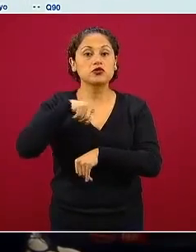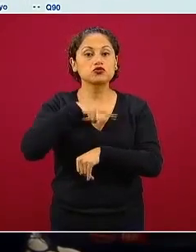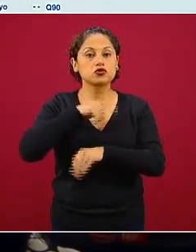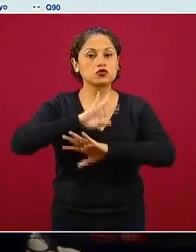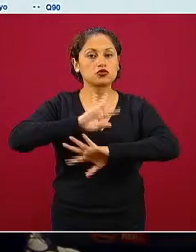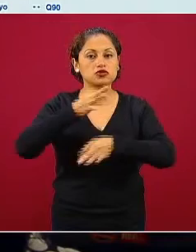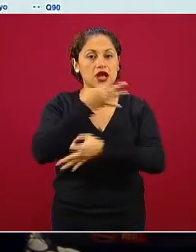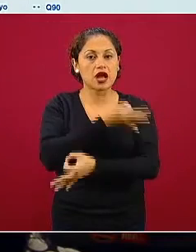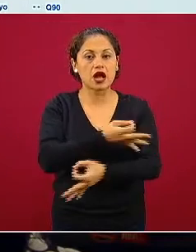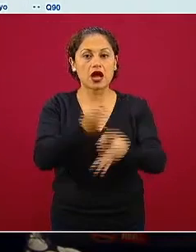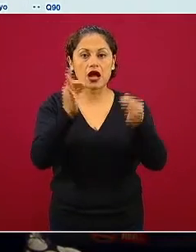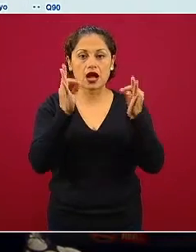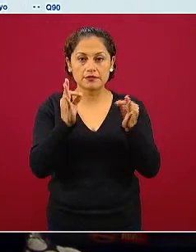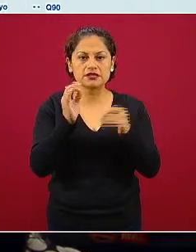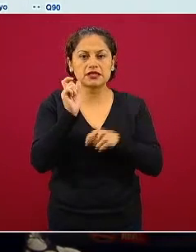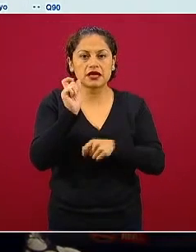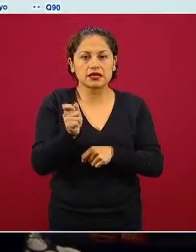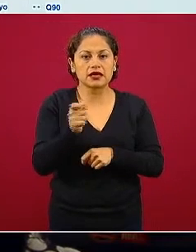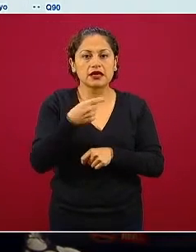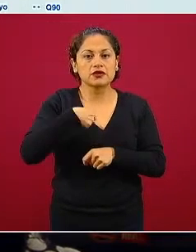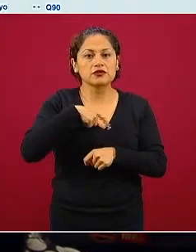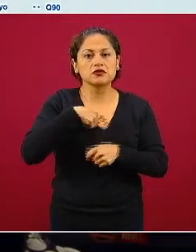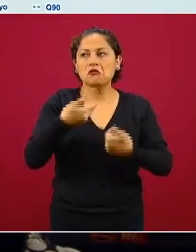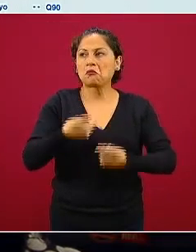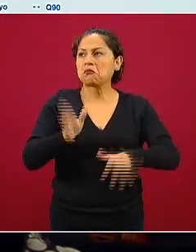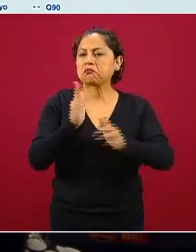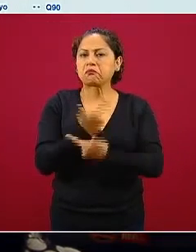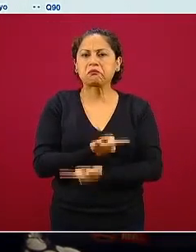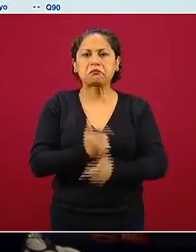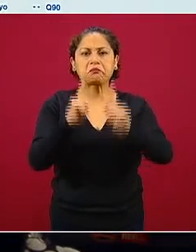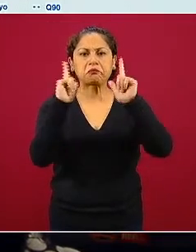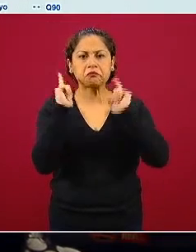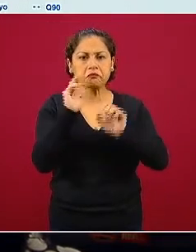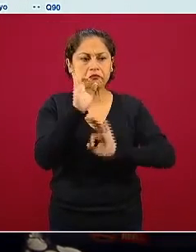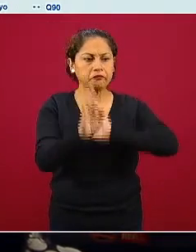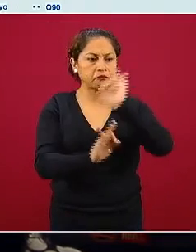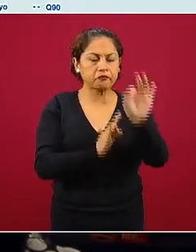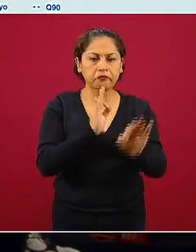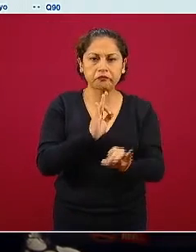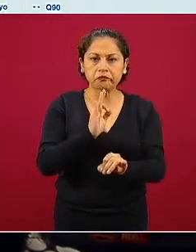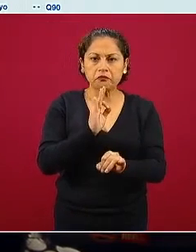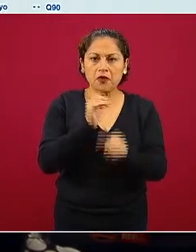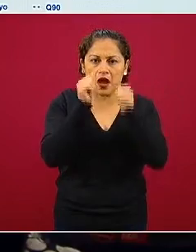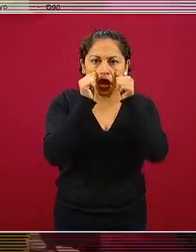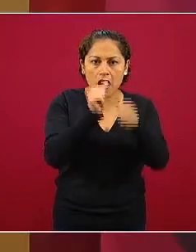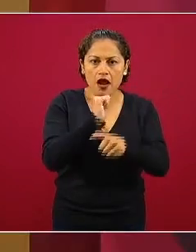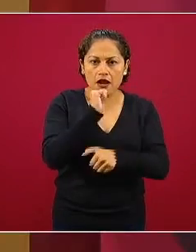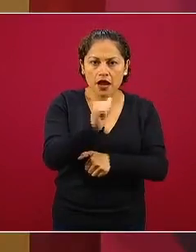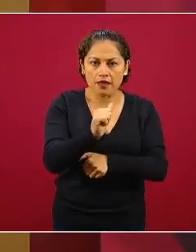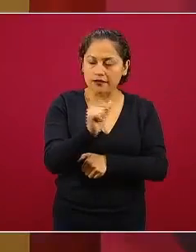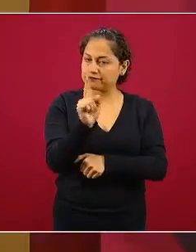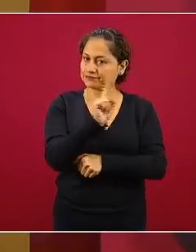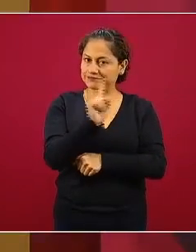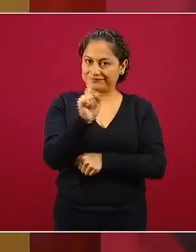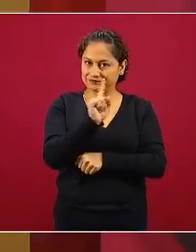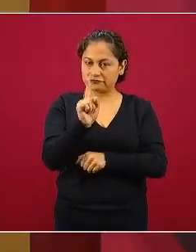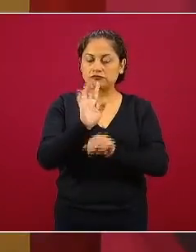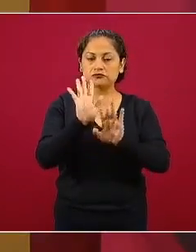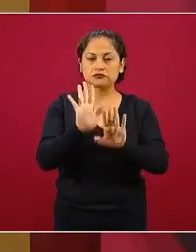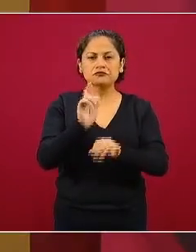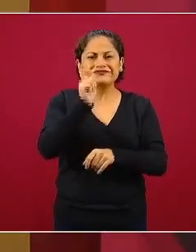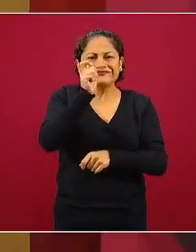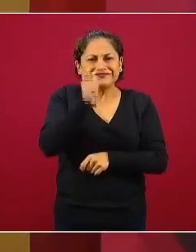quedemos sin intervenciones de prevención o de seguridad sanitaria lo que quiere decir es que ya no es